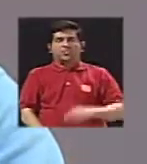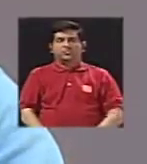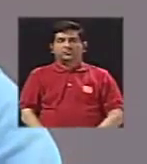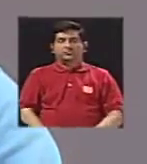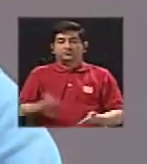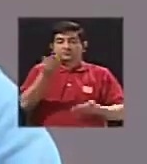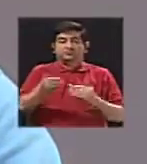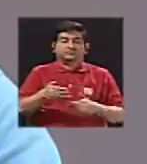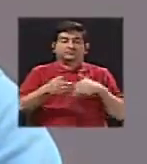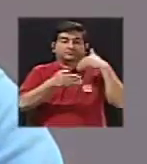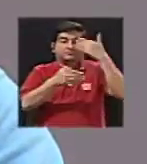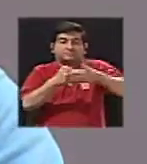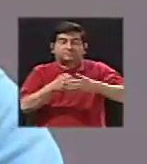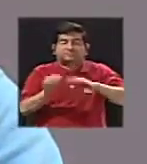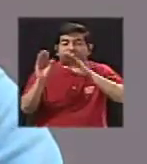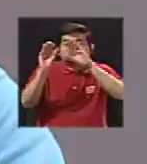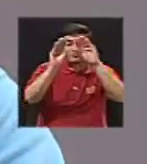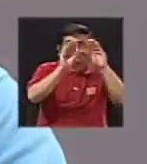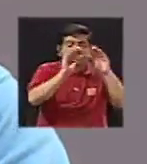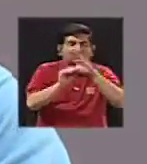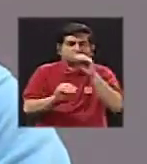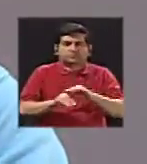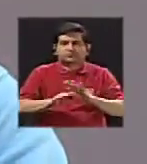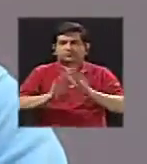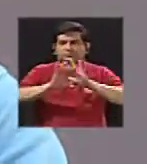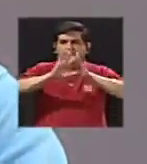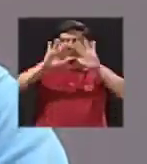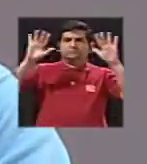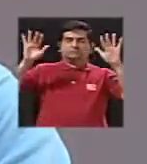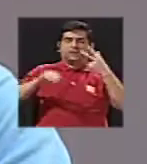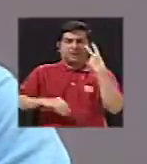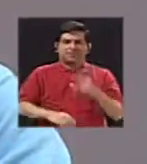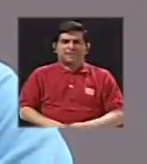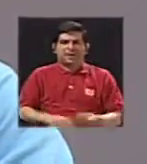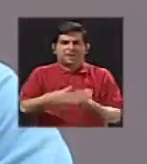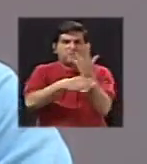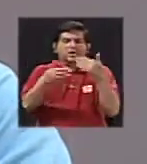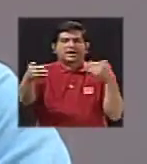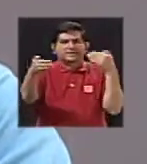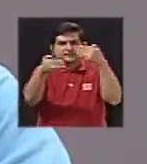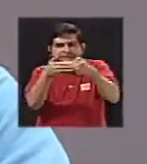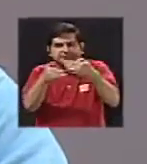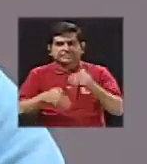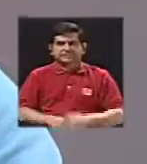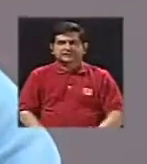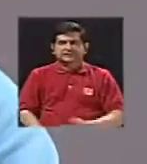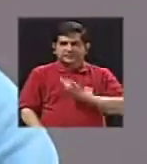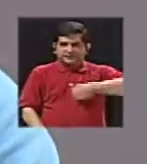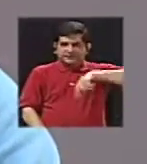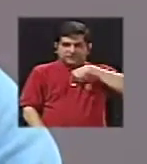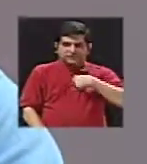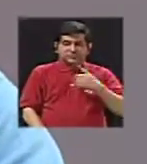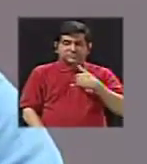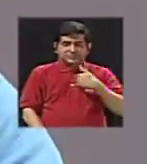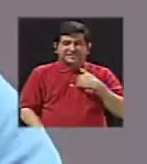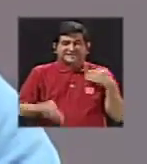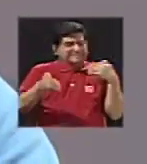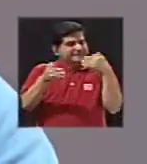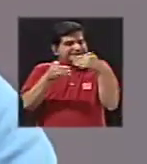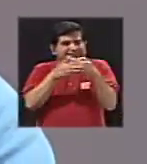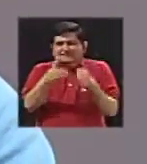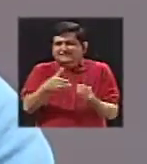mañana que, pues, va a estar nublado o despejado, uno ve que los volcanes están muy cerca. Entonces, estamos sobre volcanes, entonces,